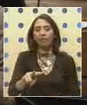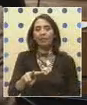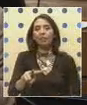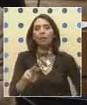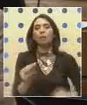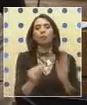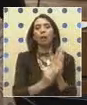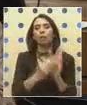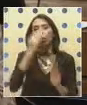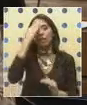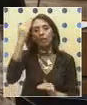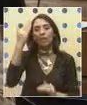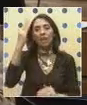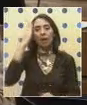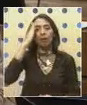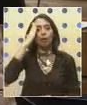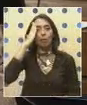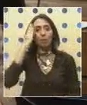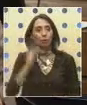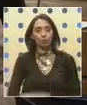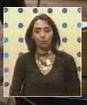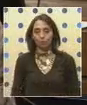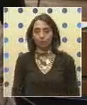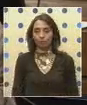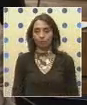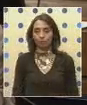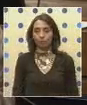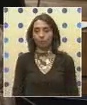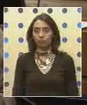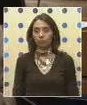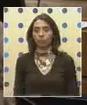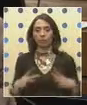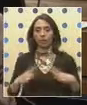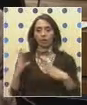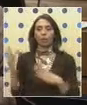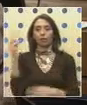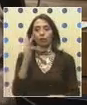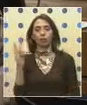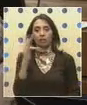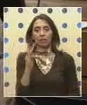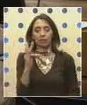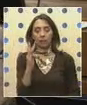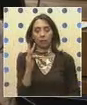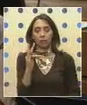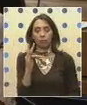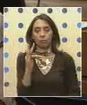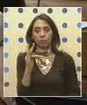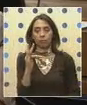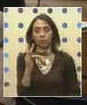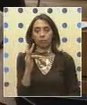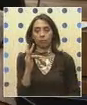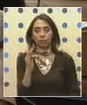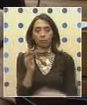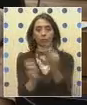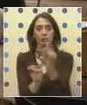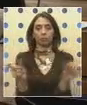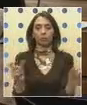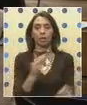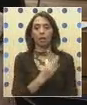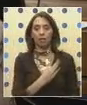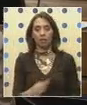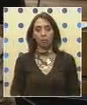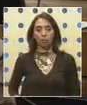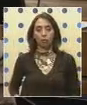establecer un día de conmemoración. Yo felicito que los diputados